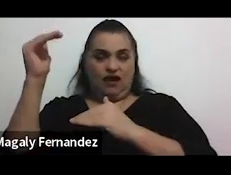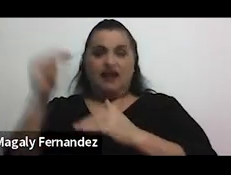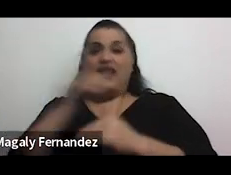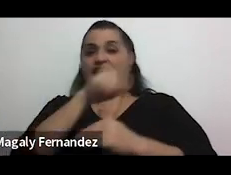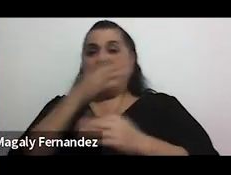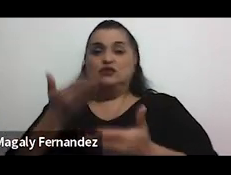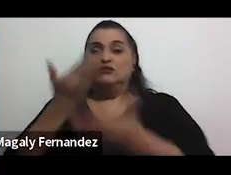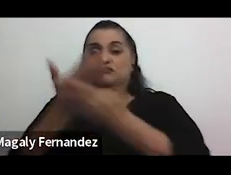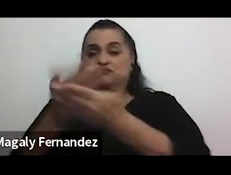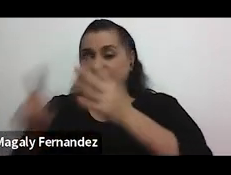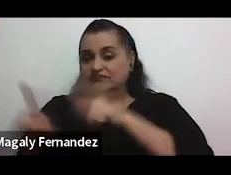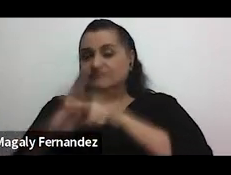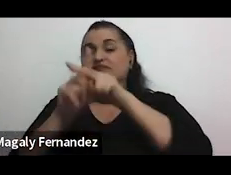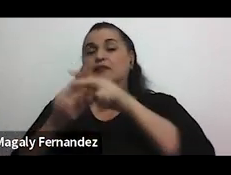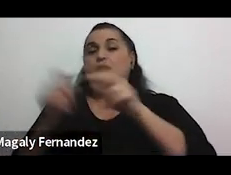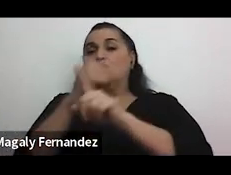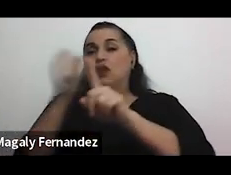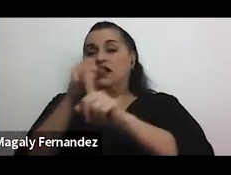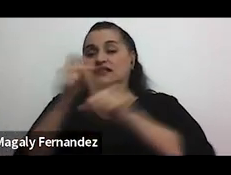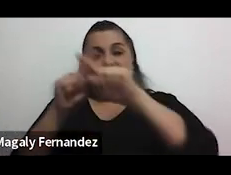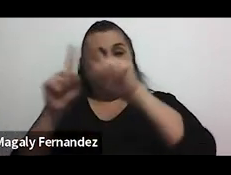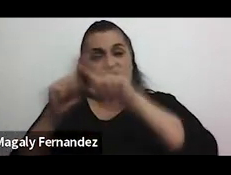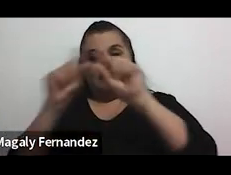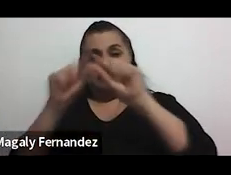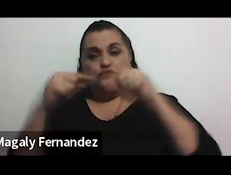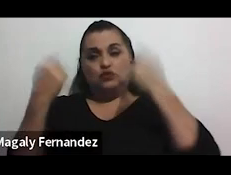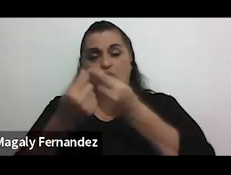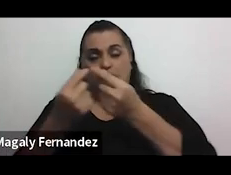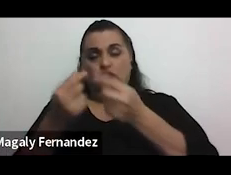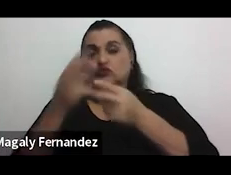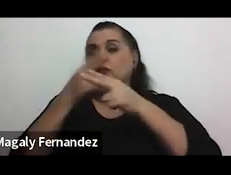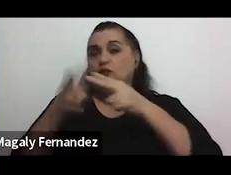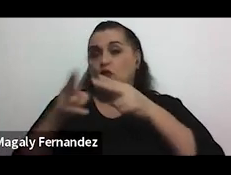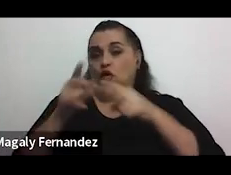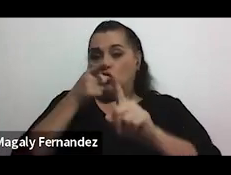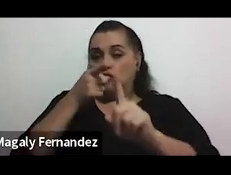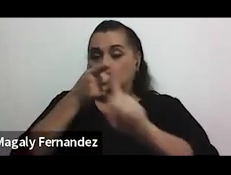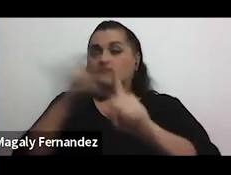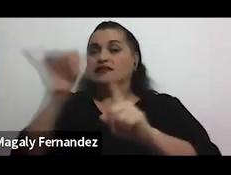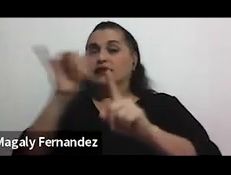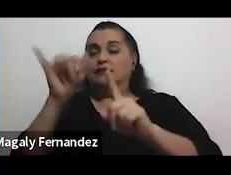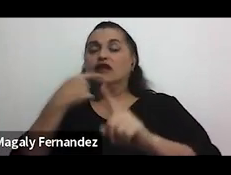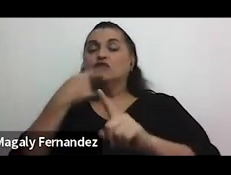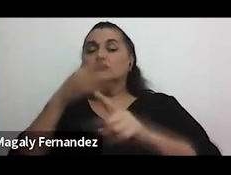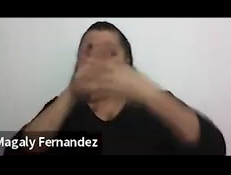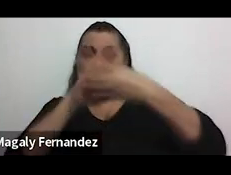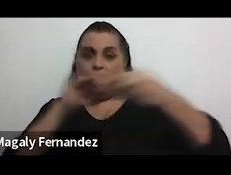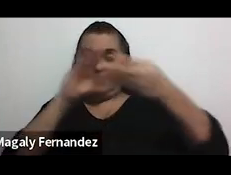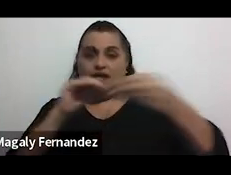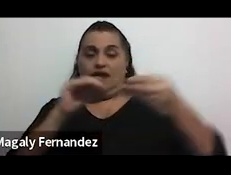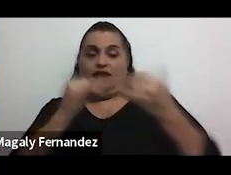ciertas violencias hacia ciertos grupos un poco esto en función de también lo que nos comentaba ahorita